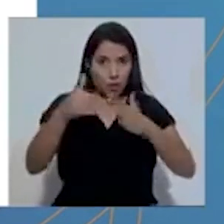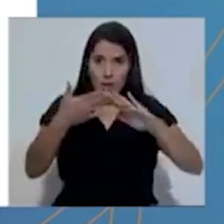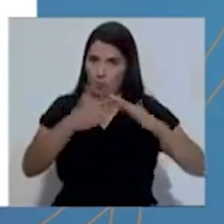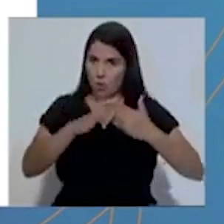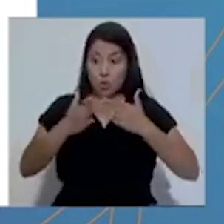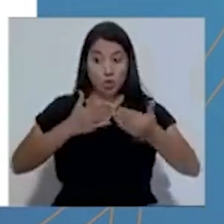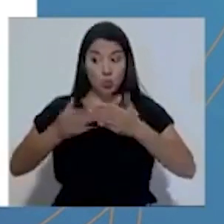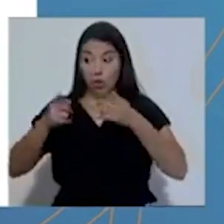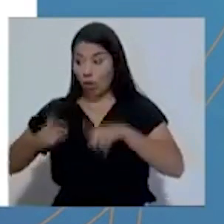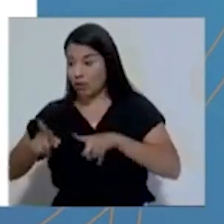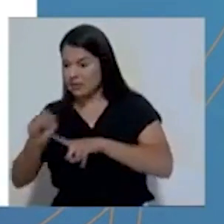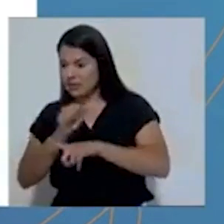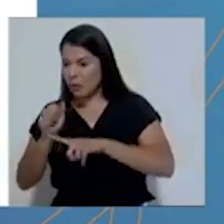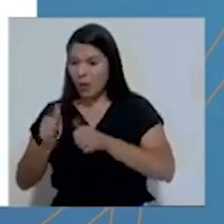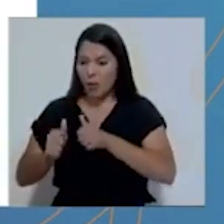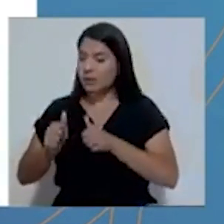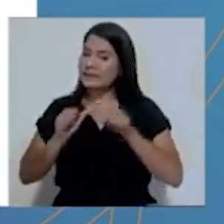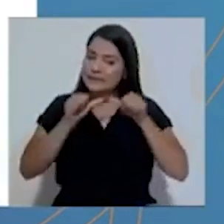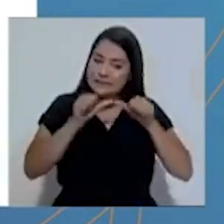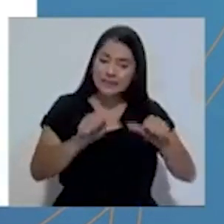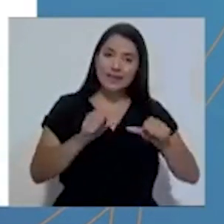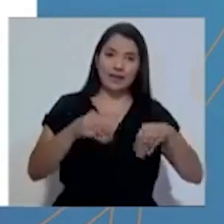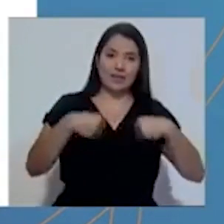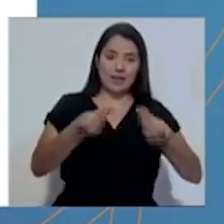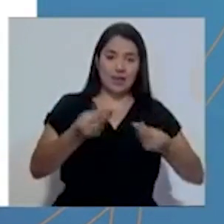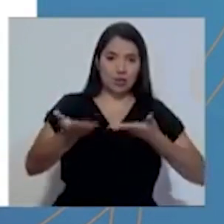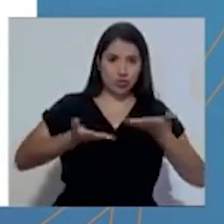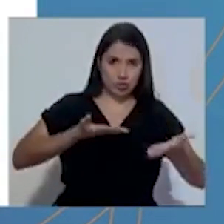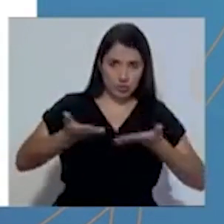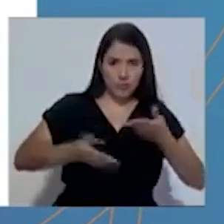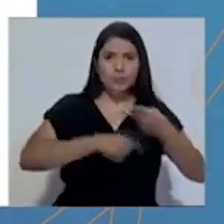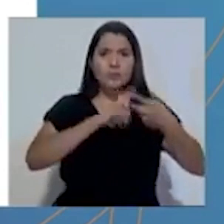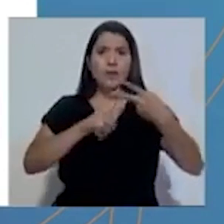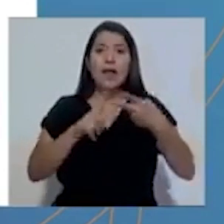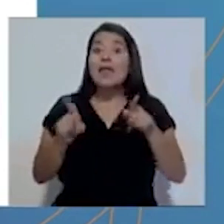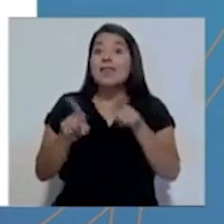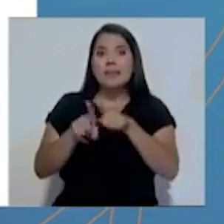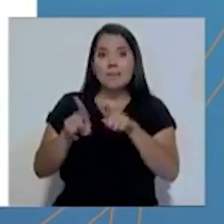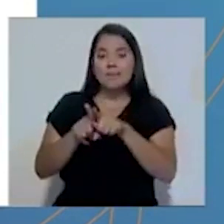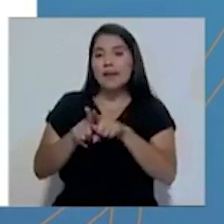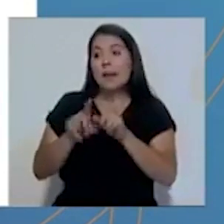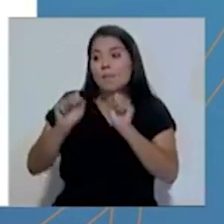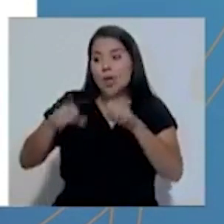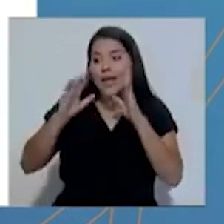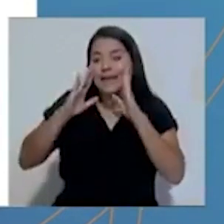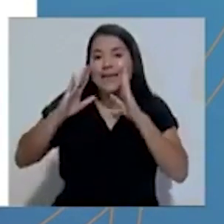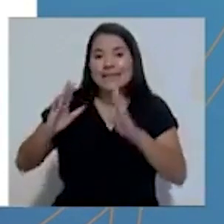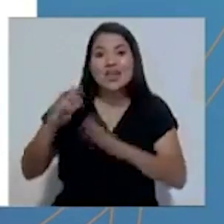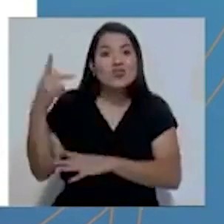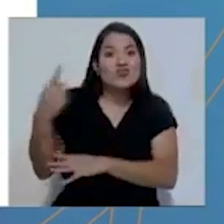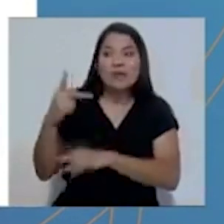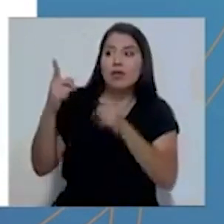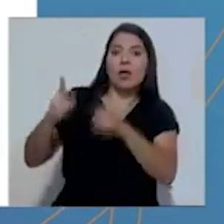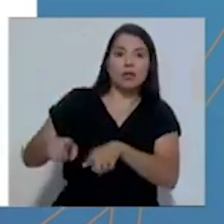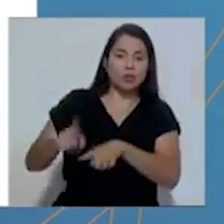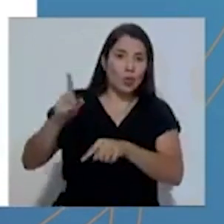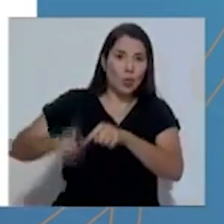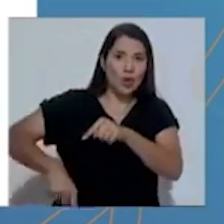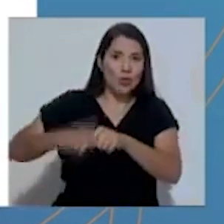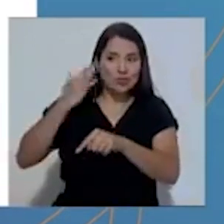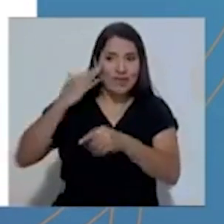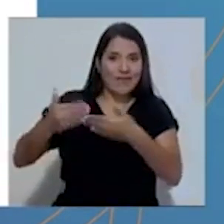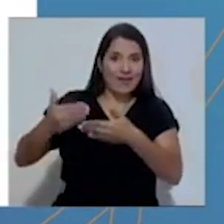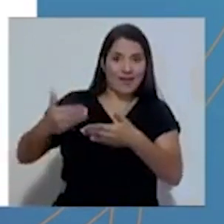fundamentación tiene que ver con la imprevisibilidad de riesgos de diversa naturaleza. Ante estos escenarios, la